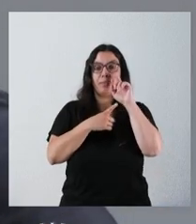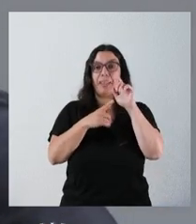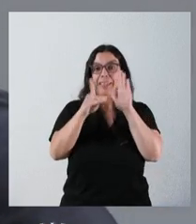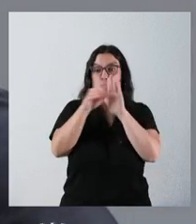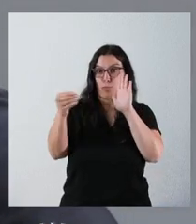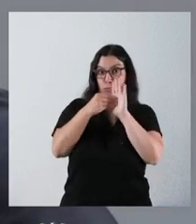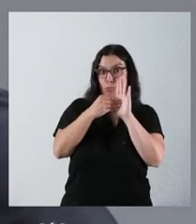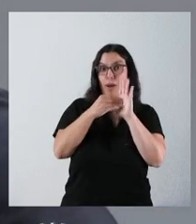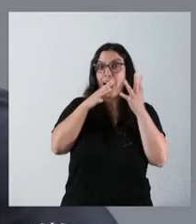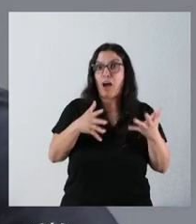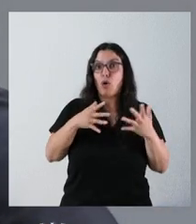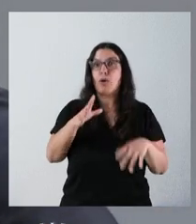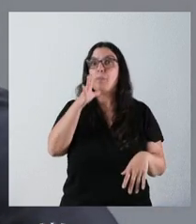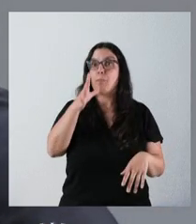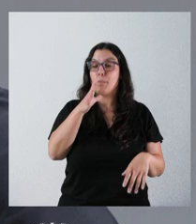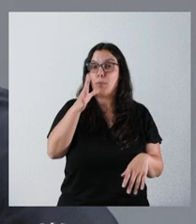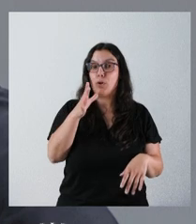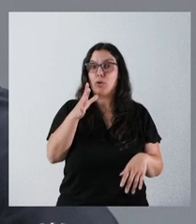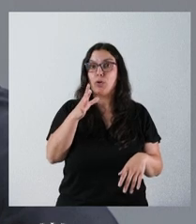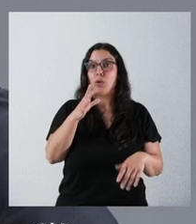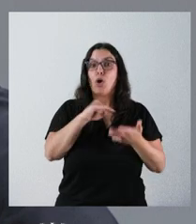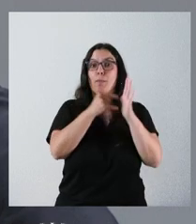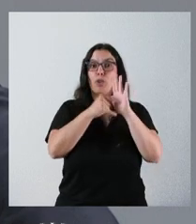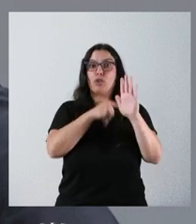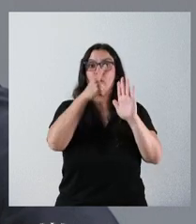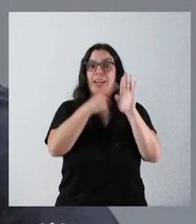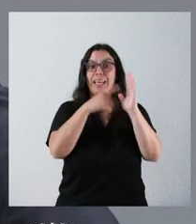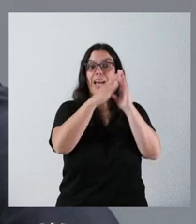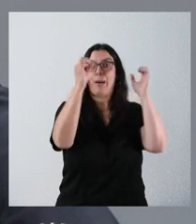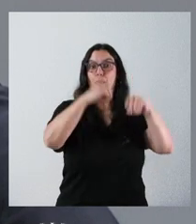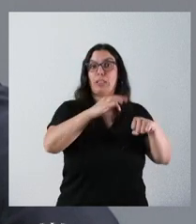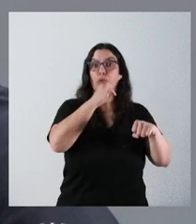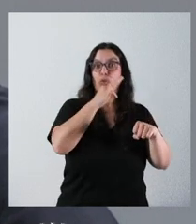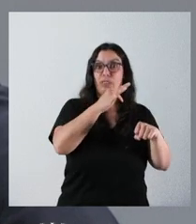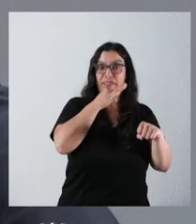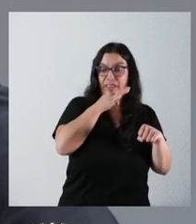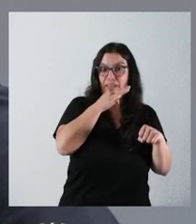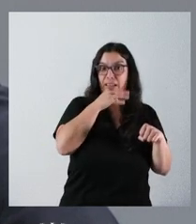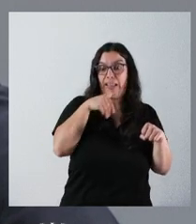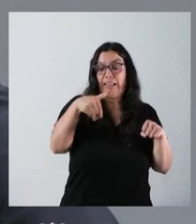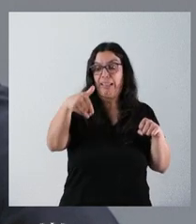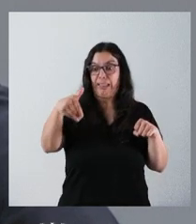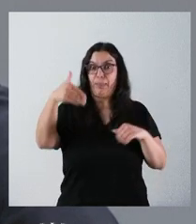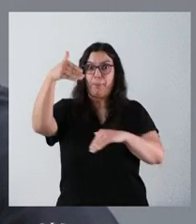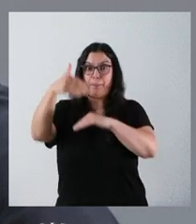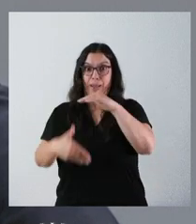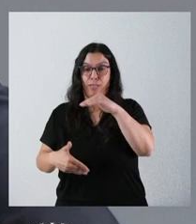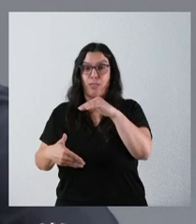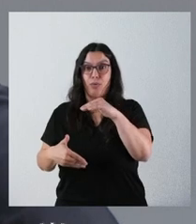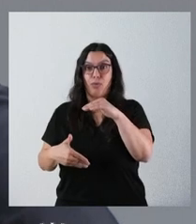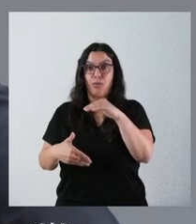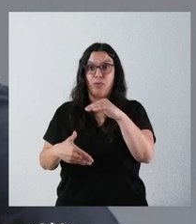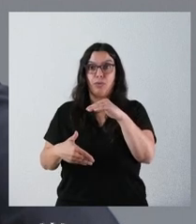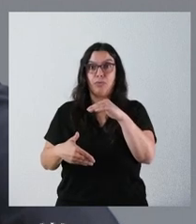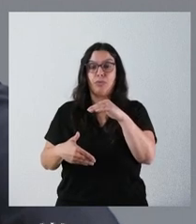porque no habiéndose aprobado el proyecto de ley y estando pronto el plazo que se había dado el decreto ley del año